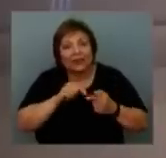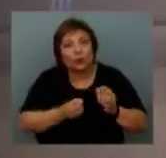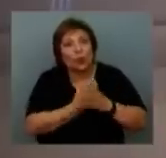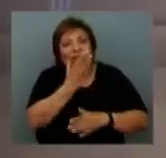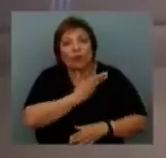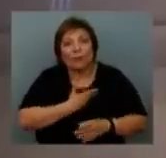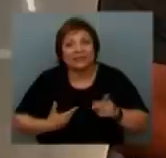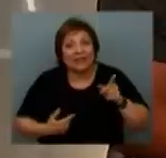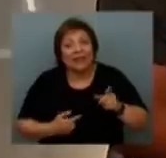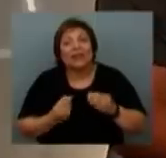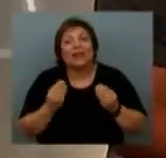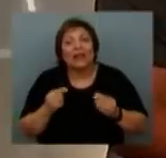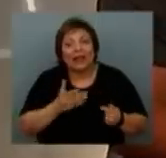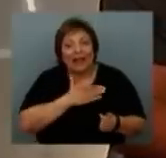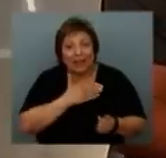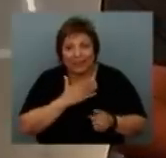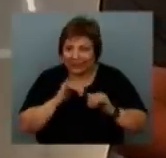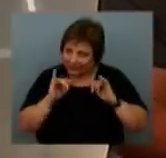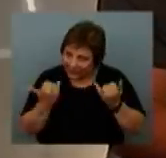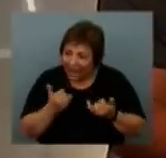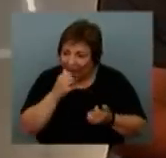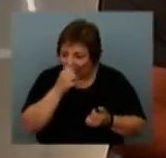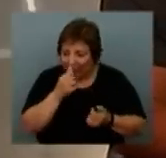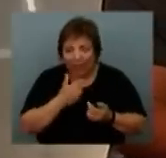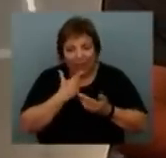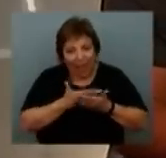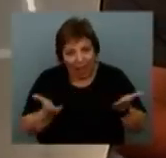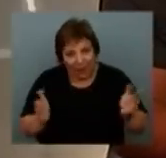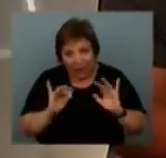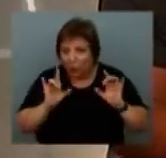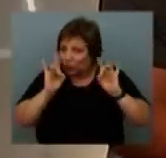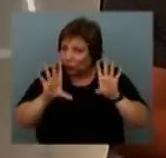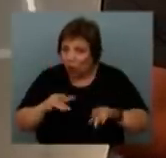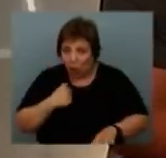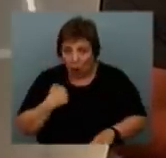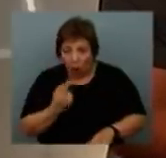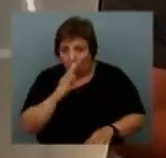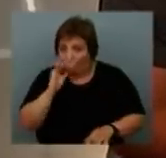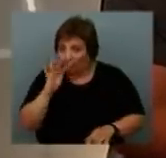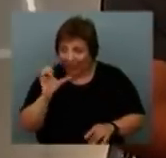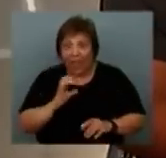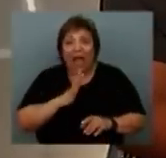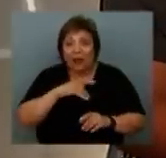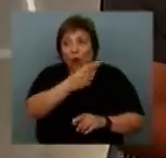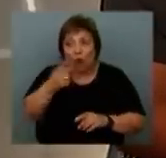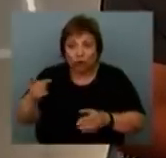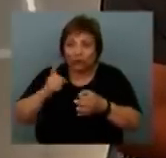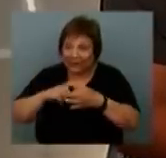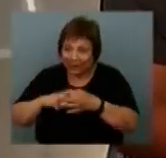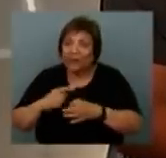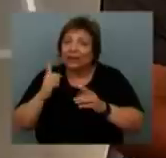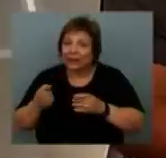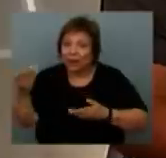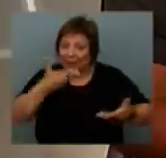con estos reclamos? Bueno ya hay sobre la mesa algún planteo y no exclusivo de COFE sino que hay otros sindicatos que también han